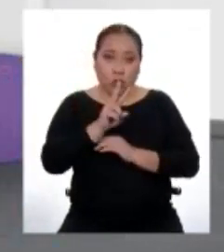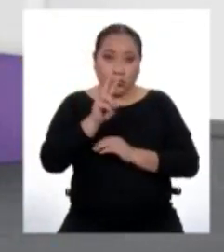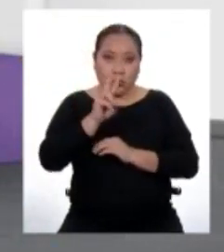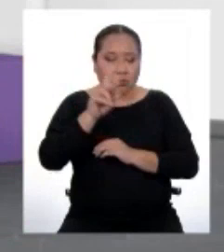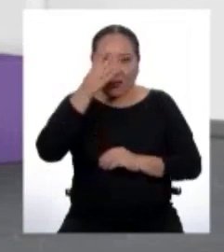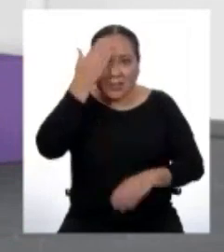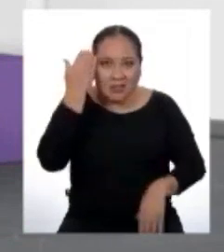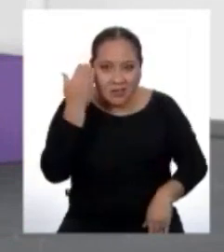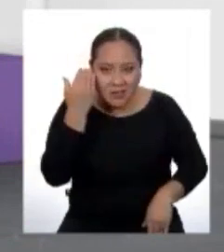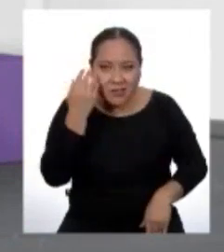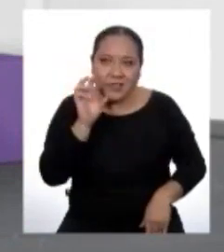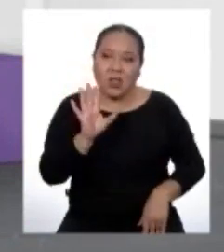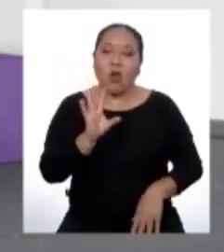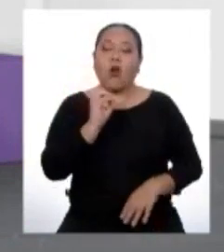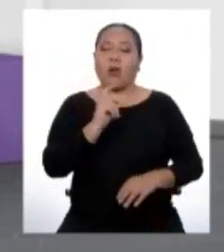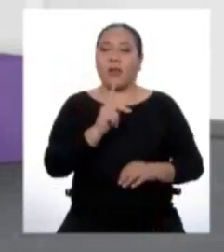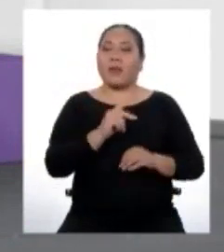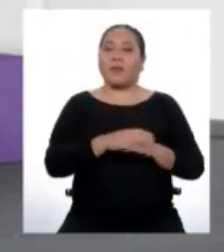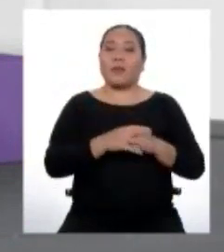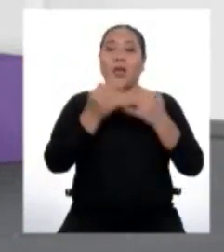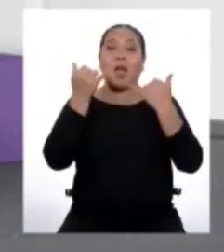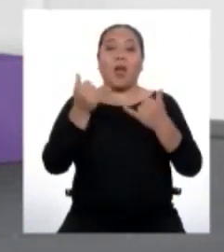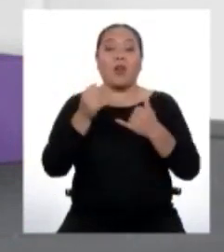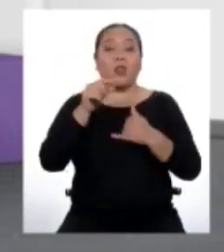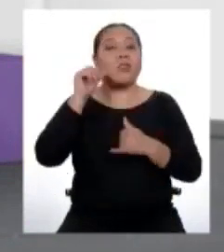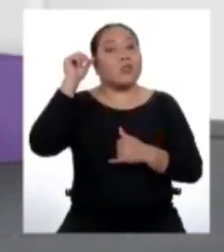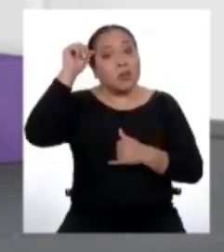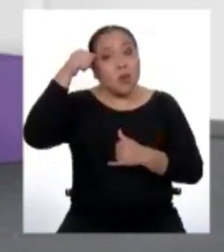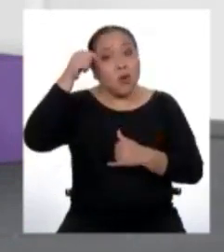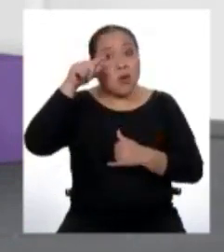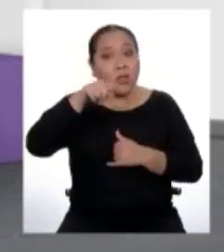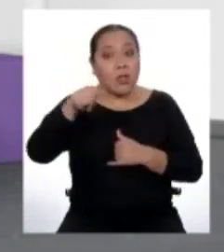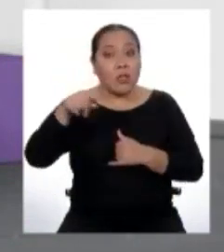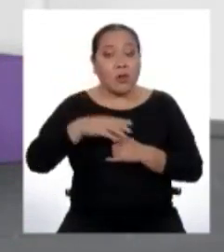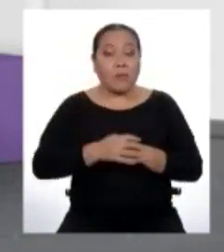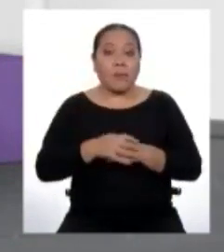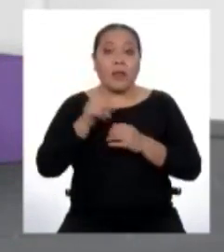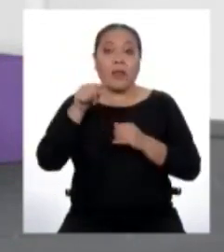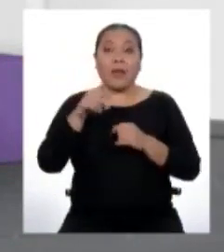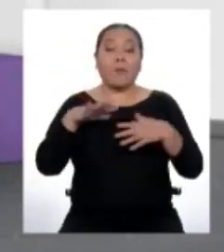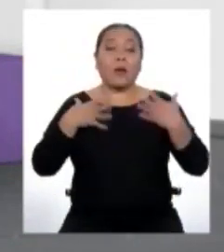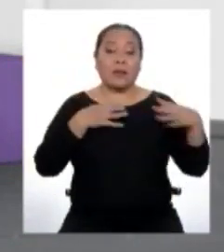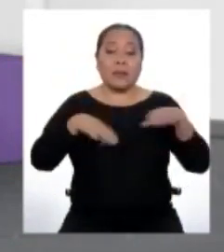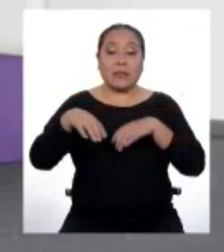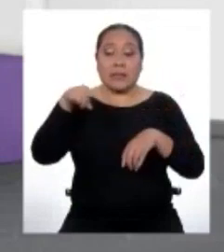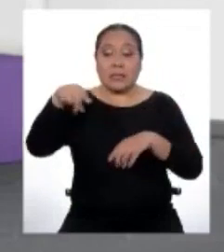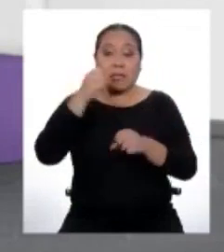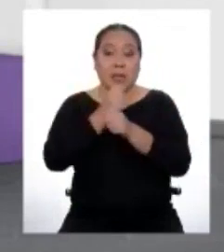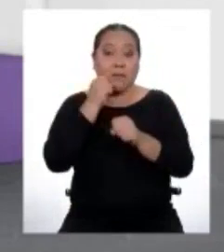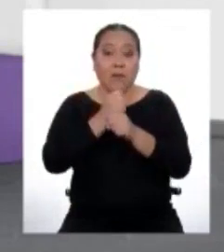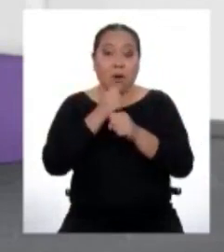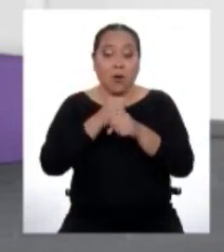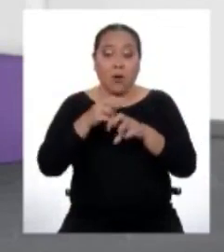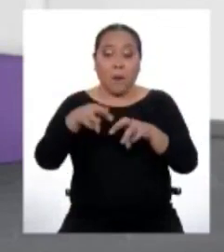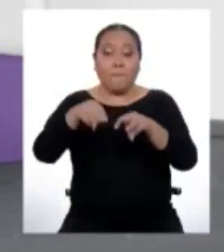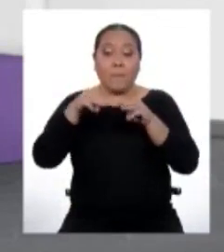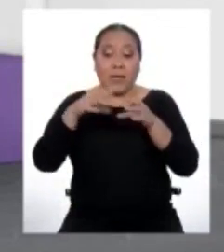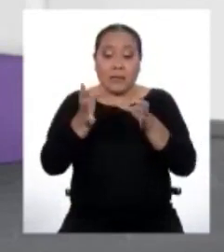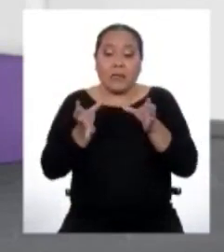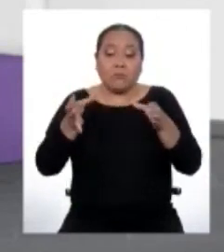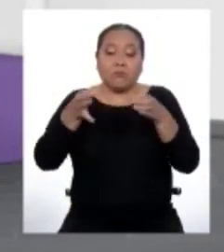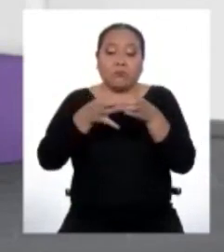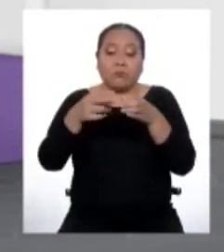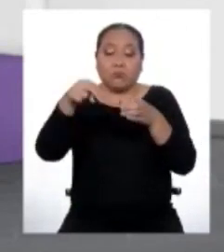¿No se acordaban? Bueno, pues ahora les estoy recordando. Para realizar la actividad de la mesa redonda, ustedes deberán,